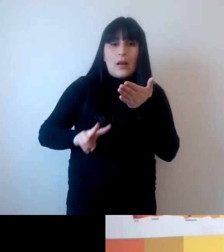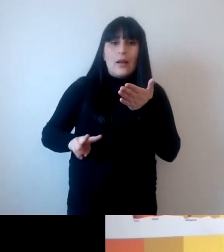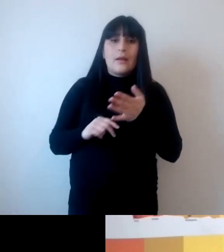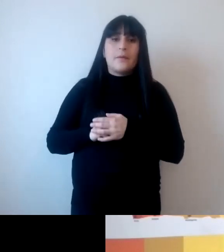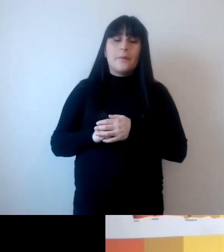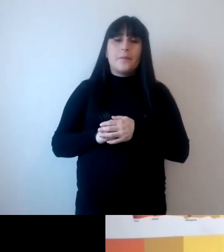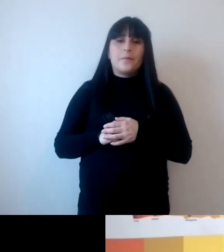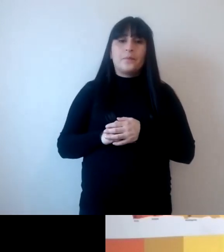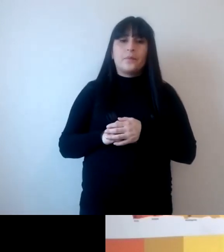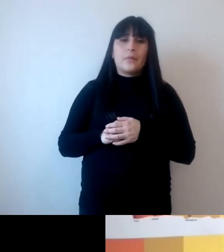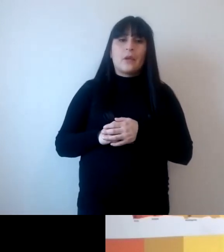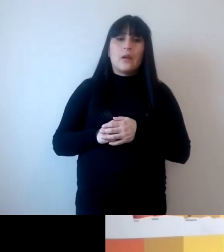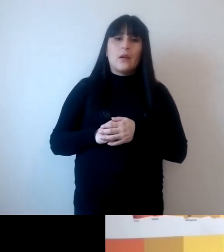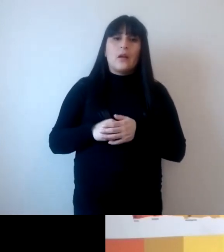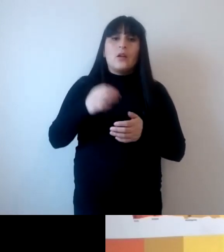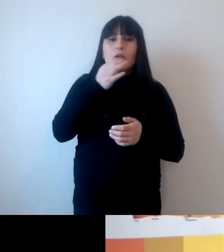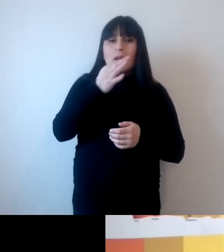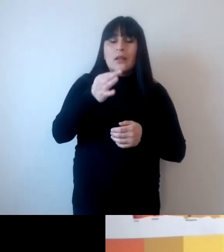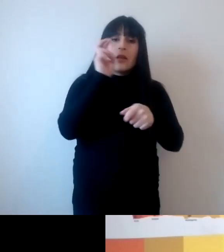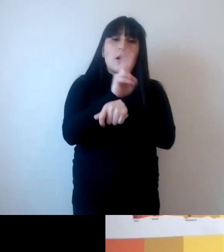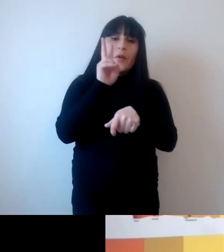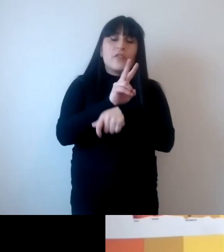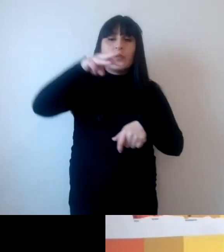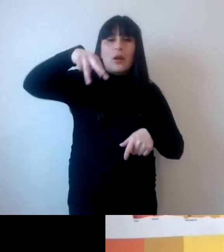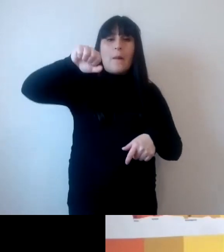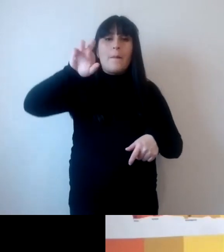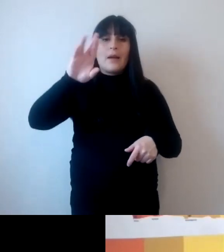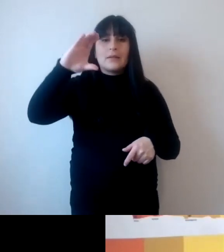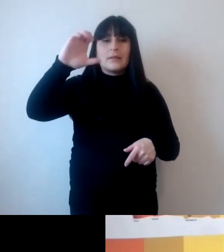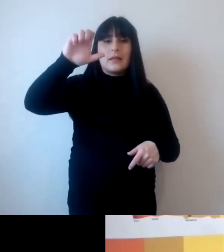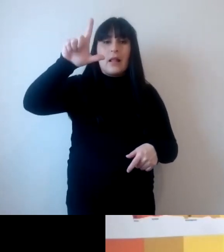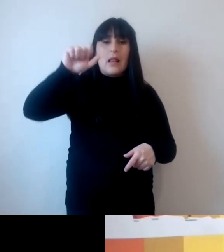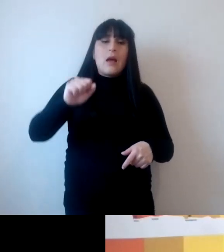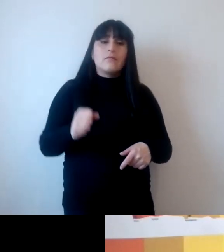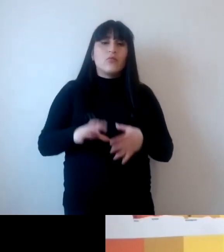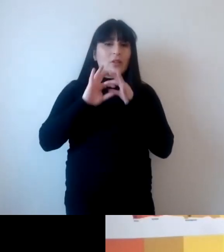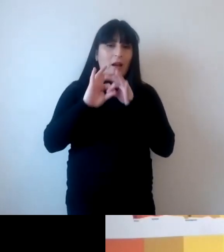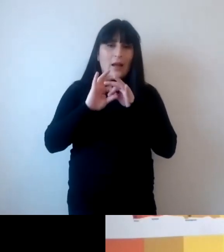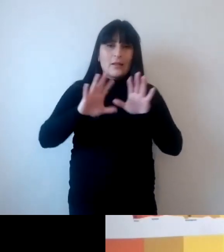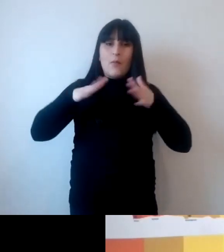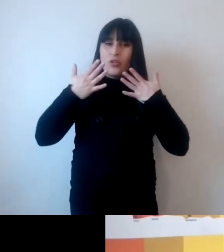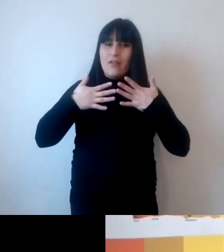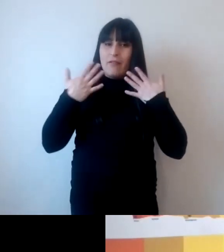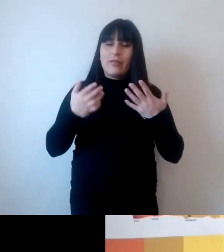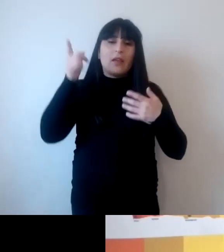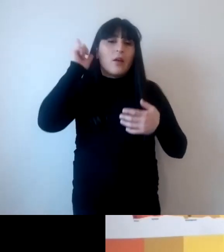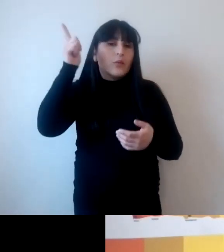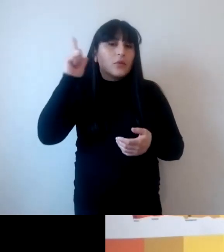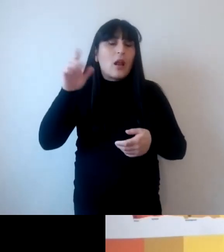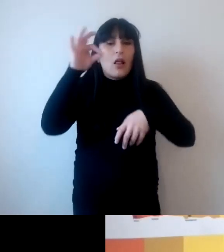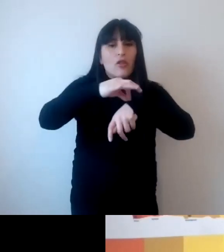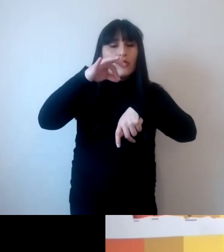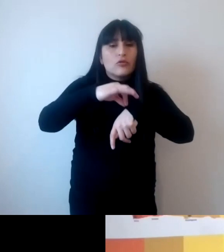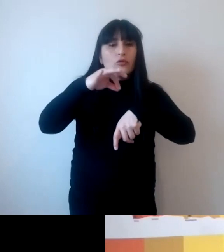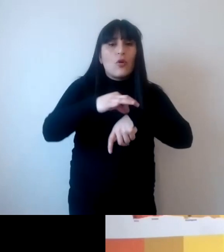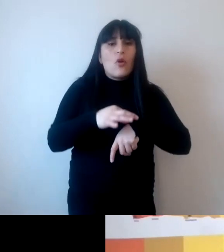una intervención de la profesora Marcela Pérez dice muchas gracias es muy motivante escuchar al doctor para seguir avanzando en las acciones ambientales de la